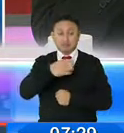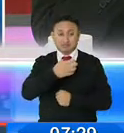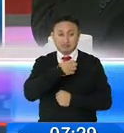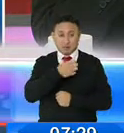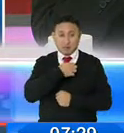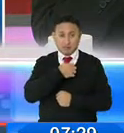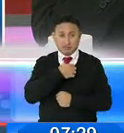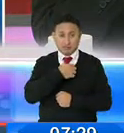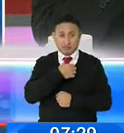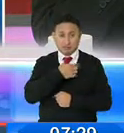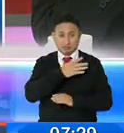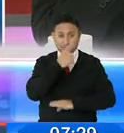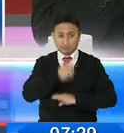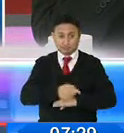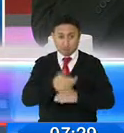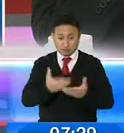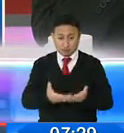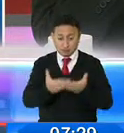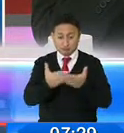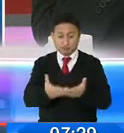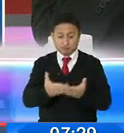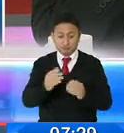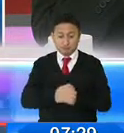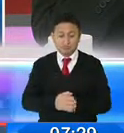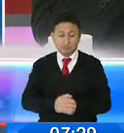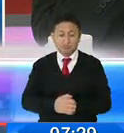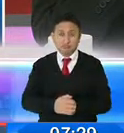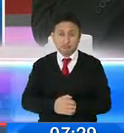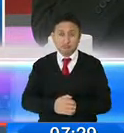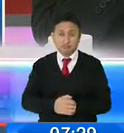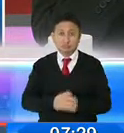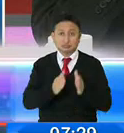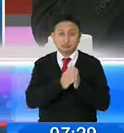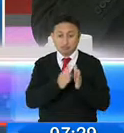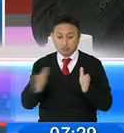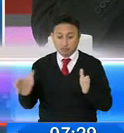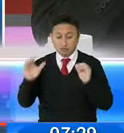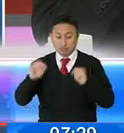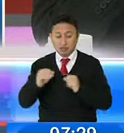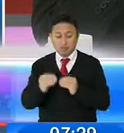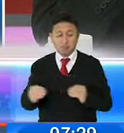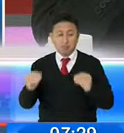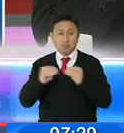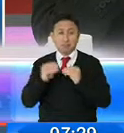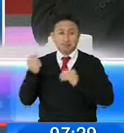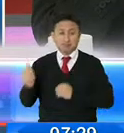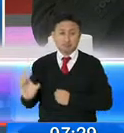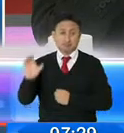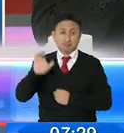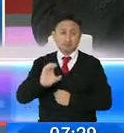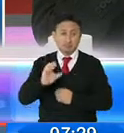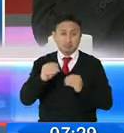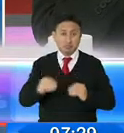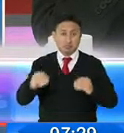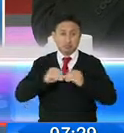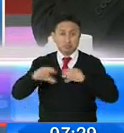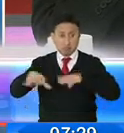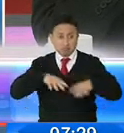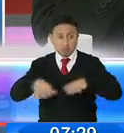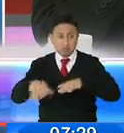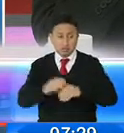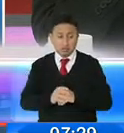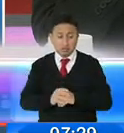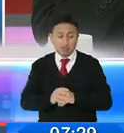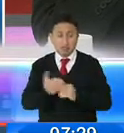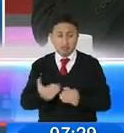emitido el decreto correspondiente, puedan realizar nuevas inversiones en el país, fomentar la actividad económica, fomentar,